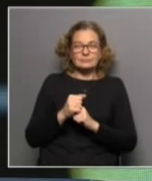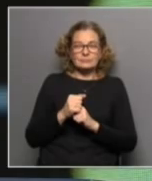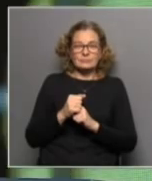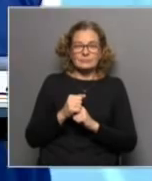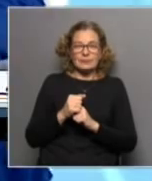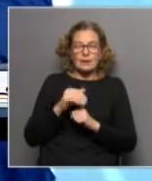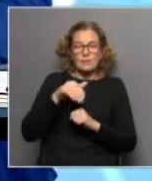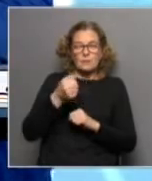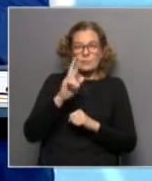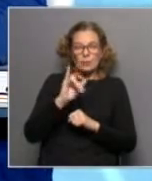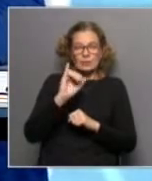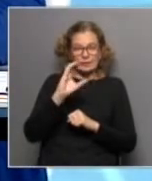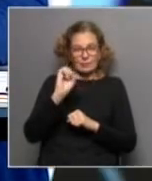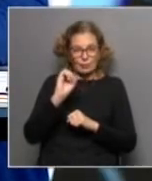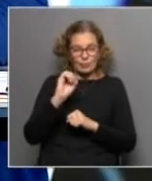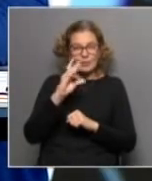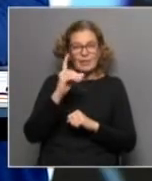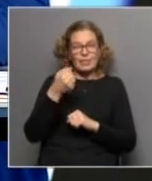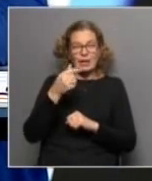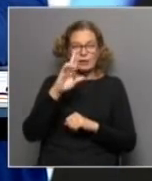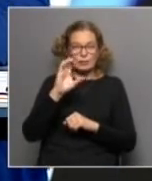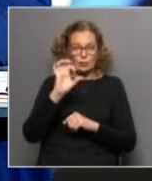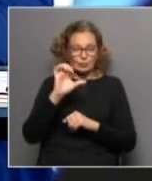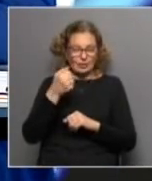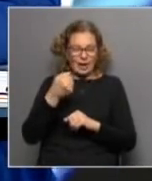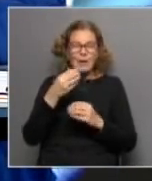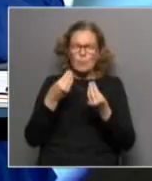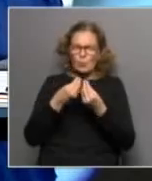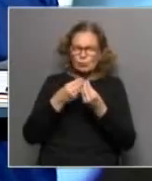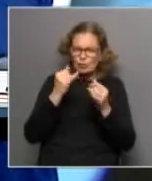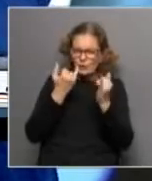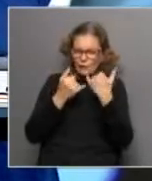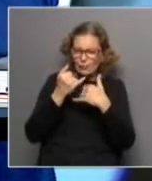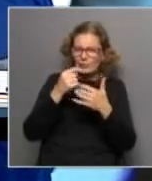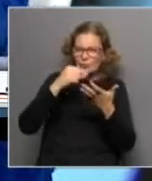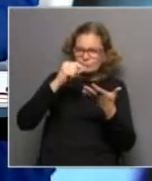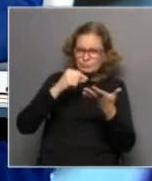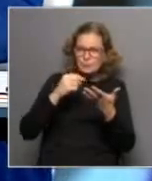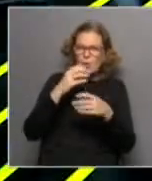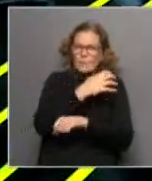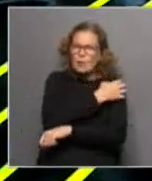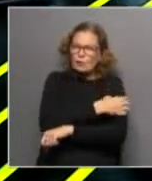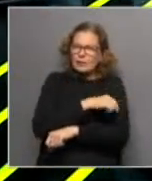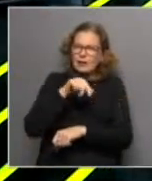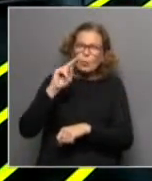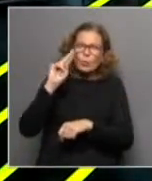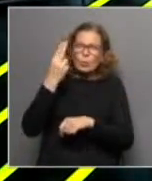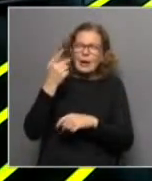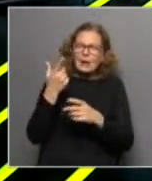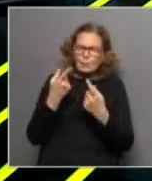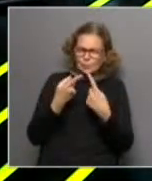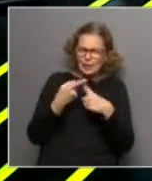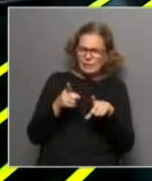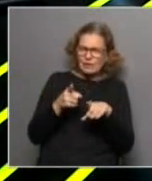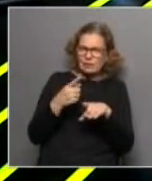Mauricio de Arroz Matías Brum hicieron este informe del cual hay muchísimos datos sobre pobreza en nuestro país, pero algo que llamó la atención era una diferencia que